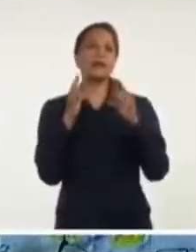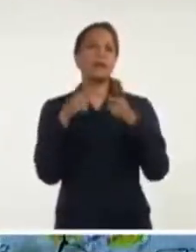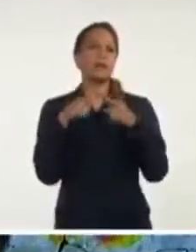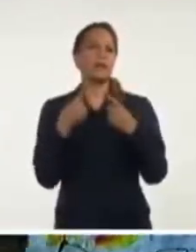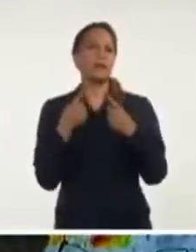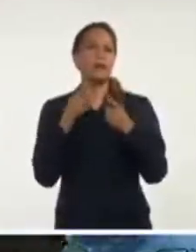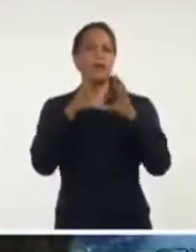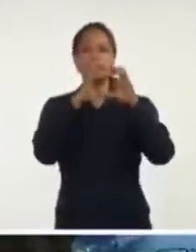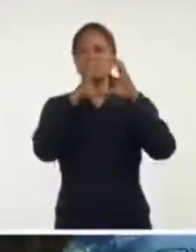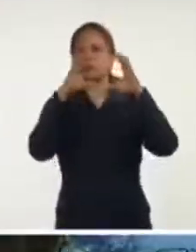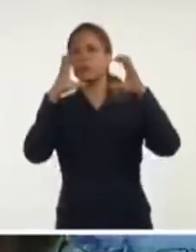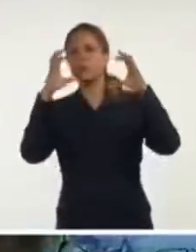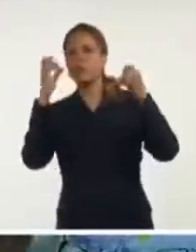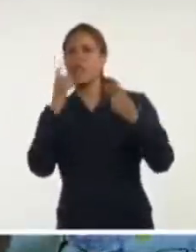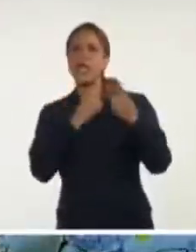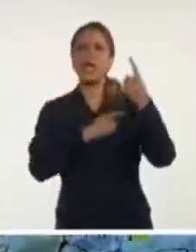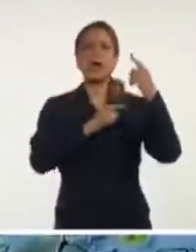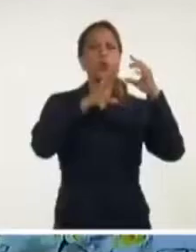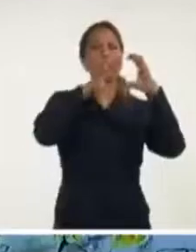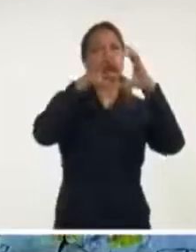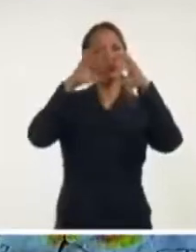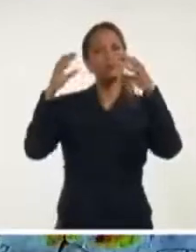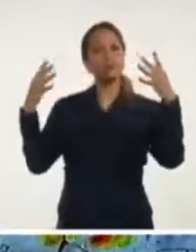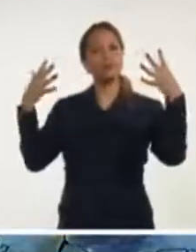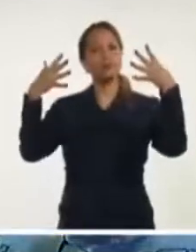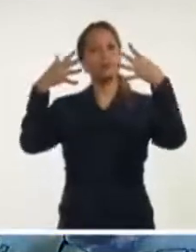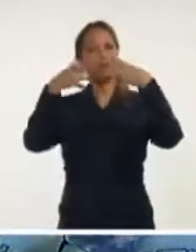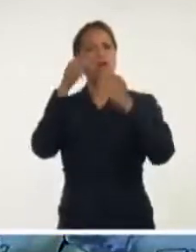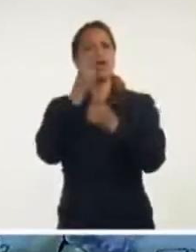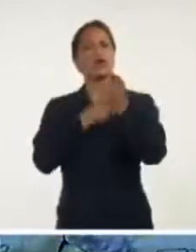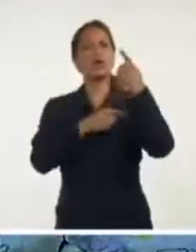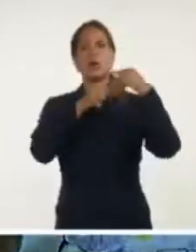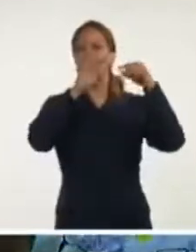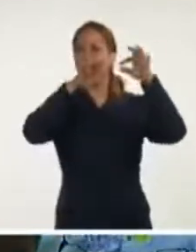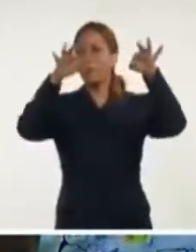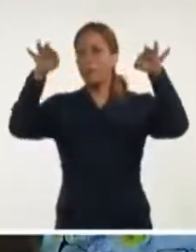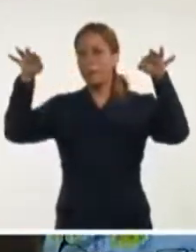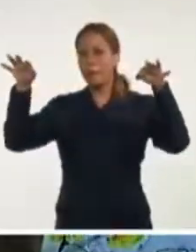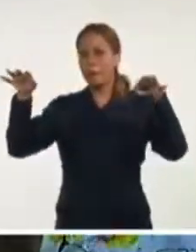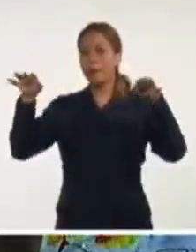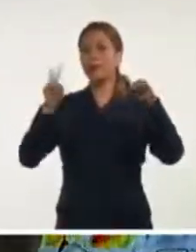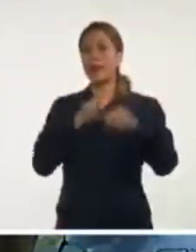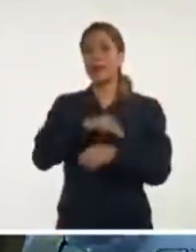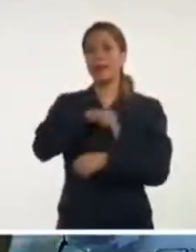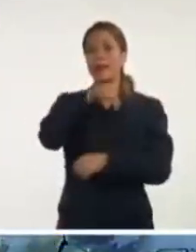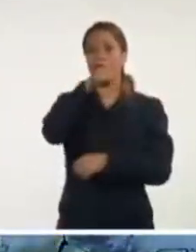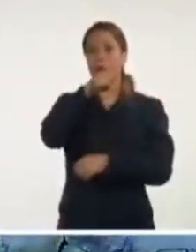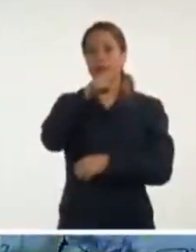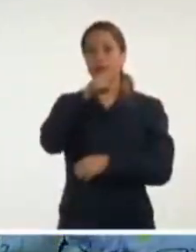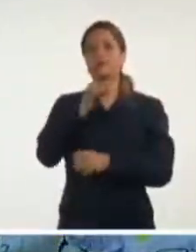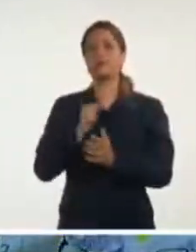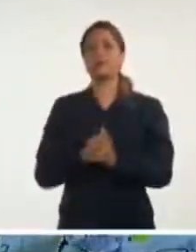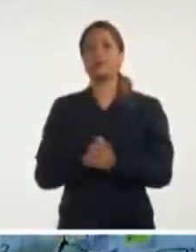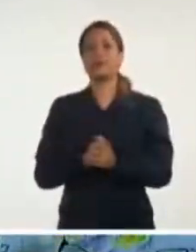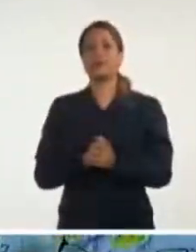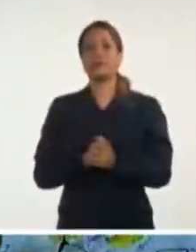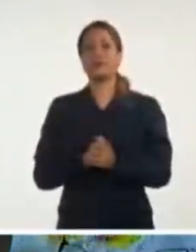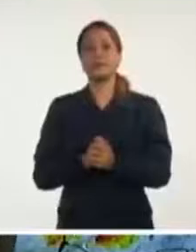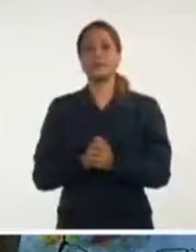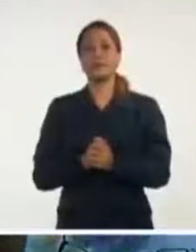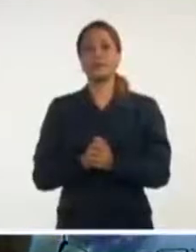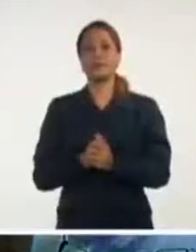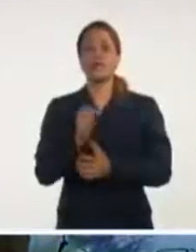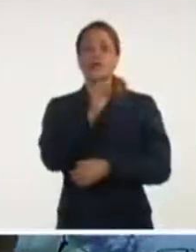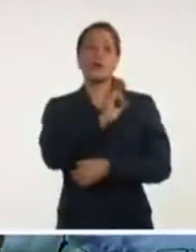poca nubosidad. Algunos nublados con actividades chubascos en zonas de la costa norte del macizo Sahuabaracoa. Tenemos fuertes corrientes todavía